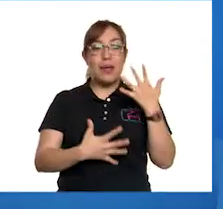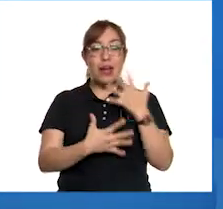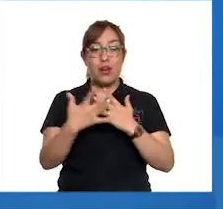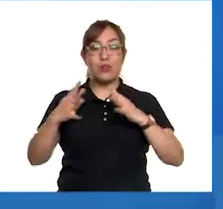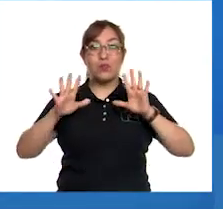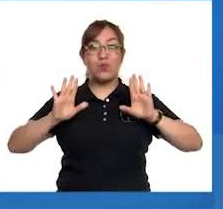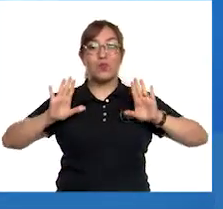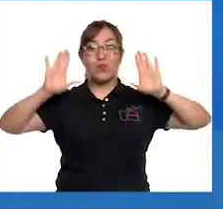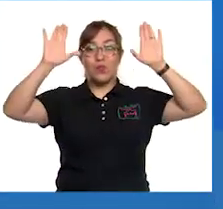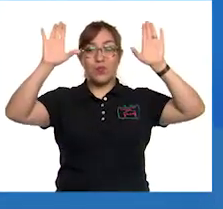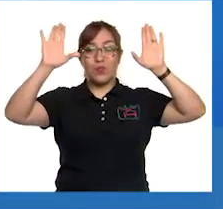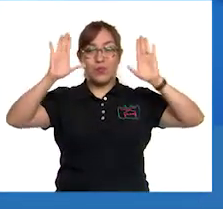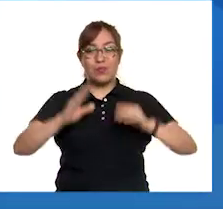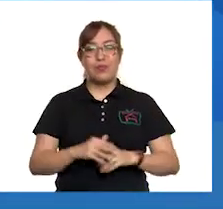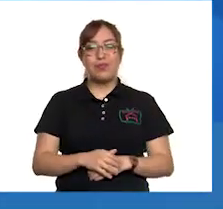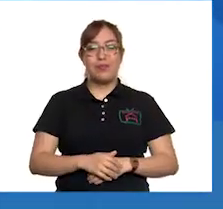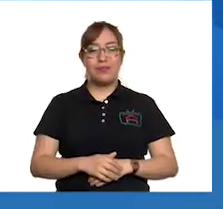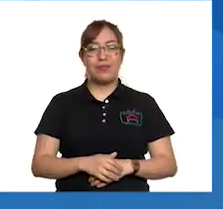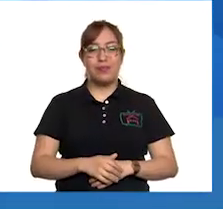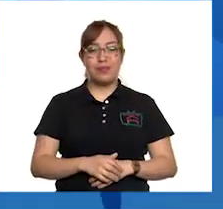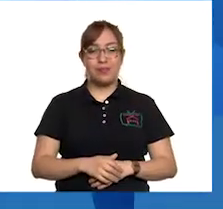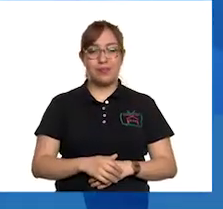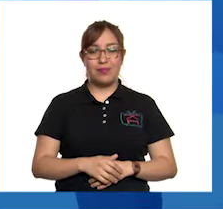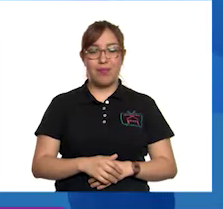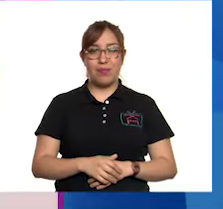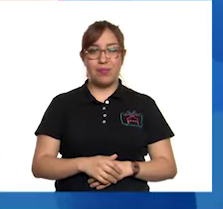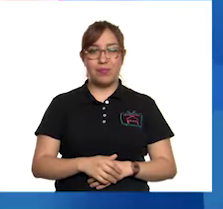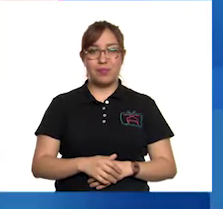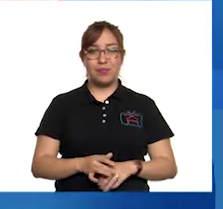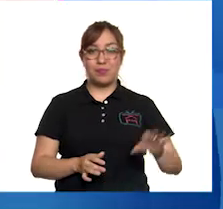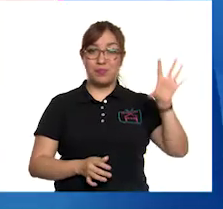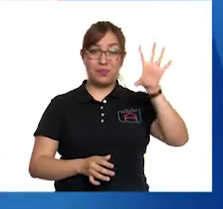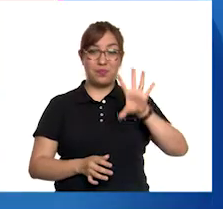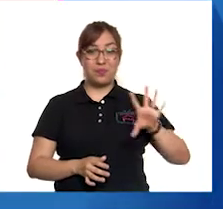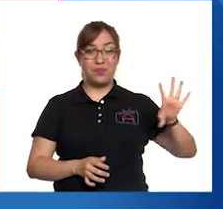A ver, la voy a poner aquí en el lado superior derecho.